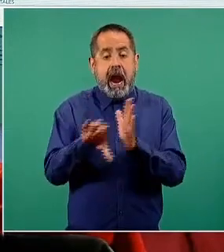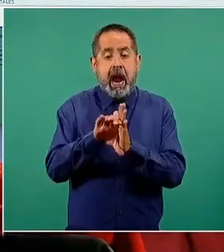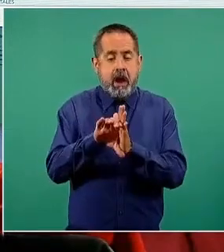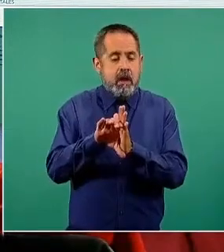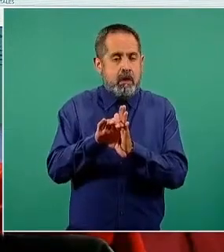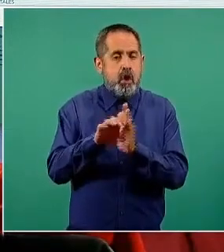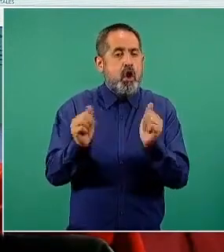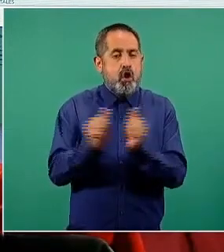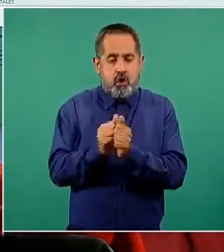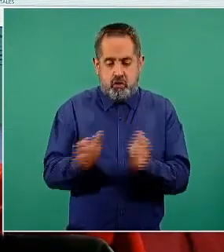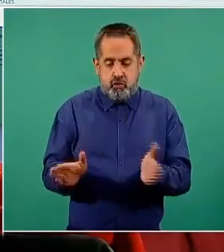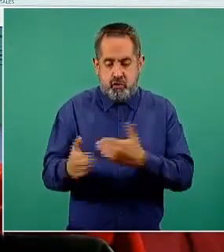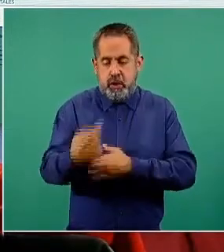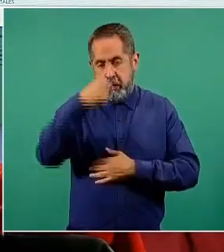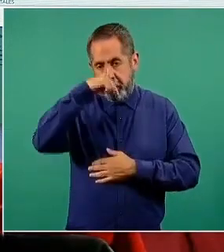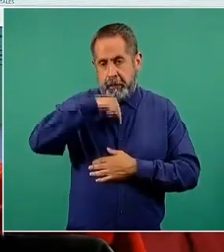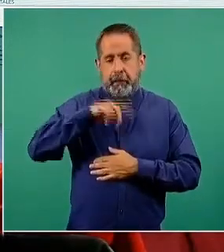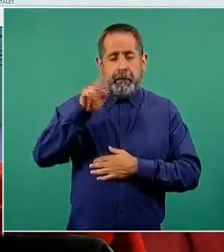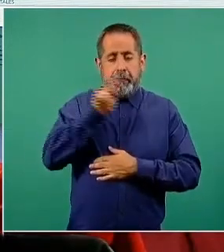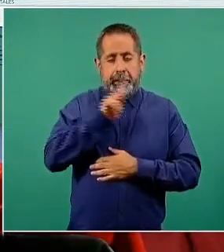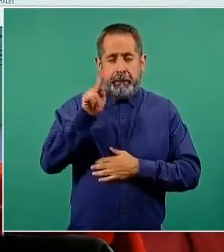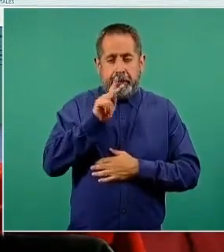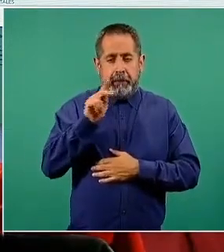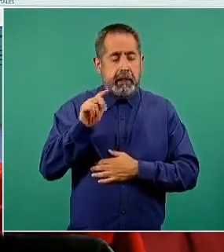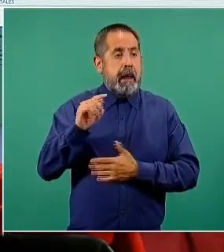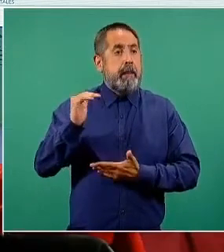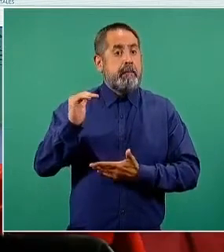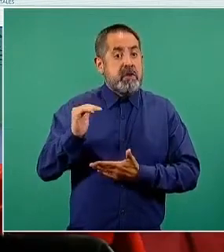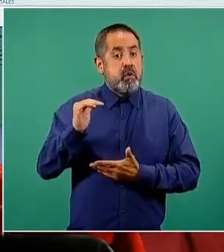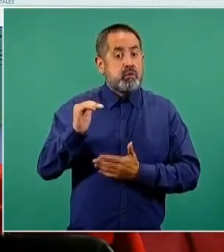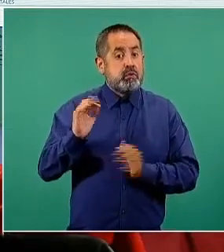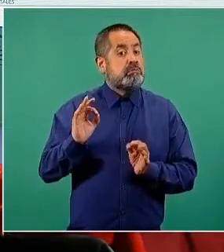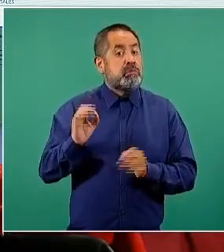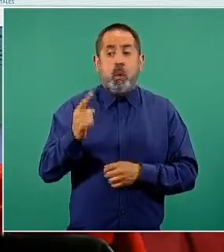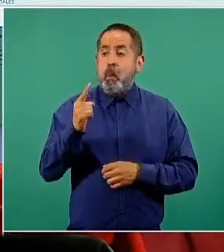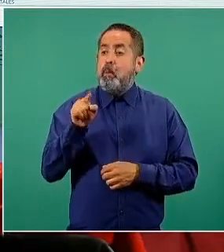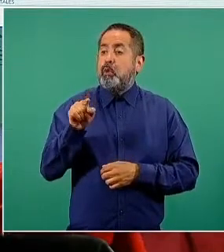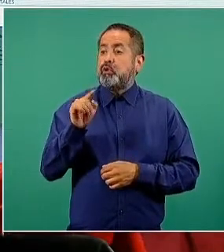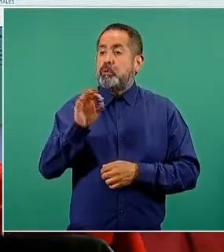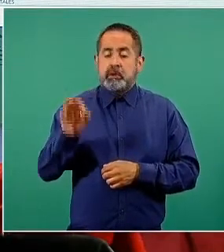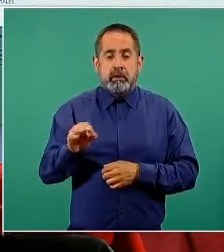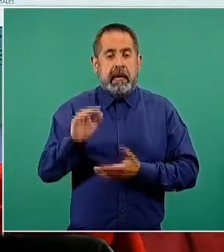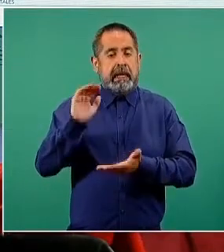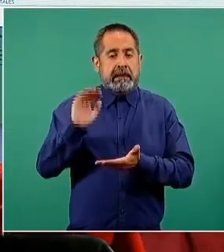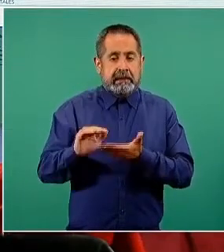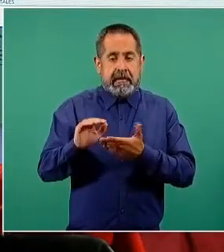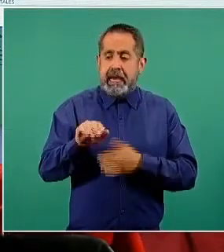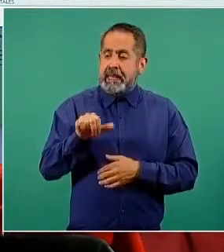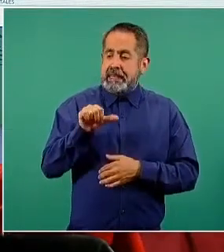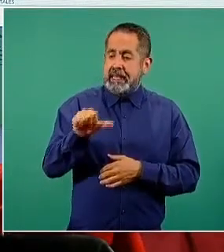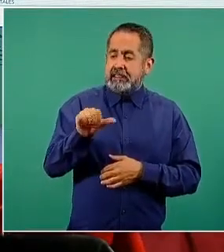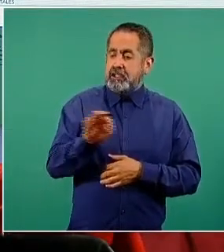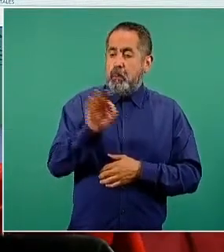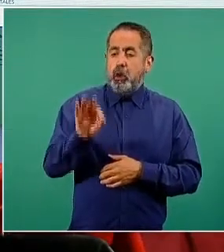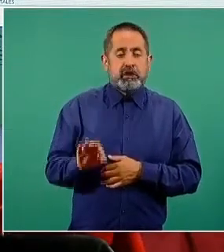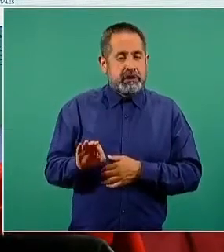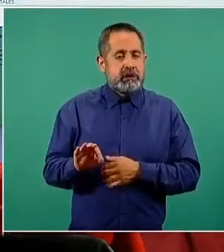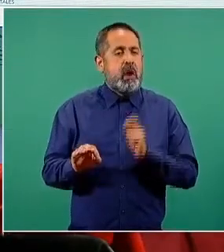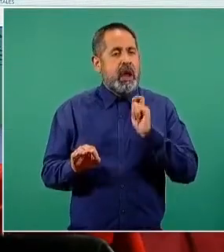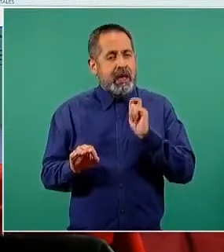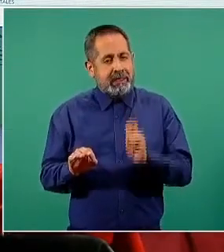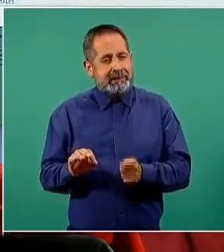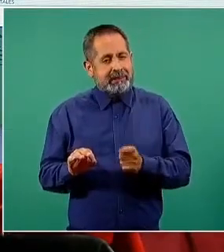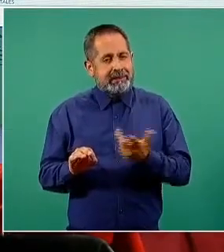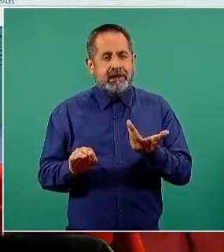ventilador, tenemos inclusive para el día de hoy la disminución de un punto porcentual, situándose en 16 por ciento para este tipo